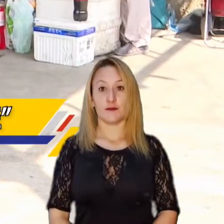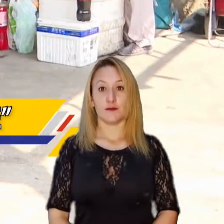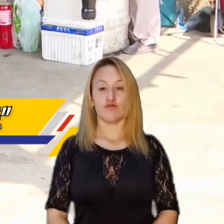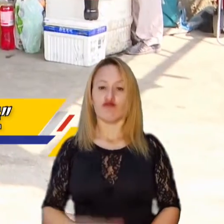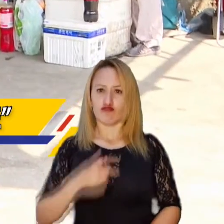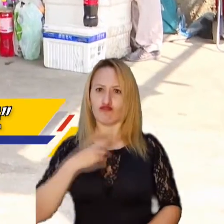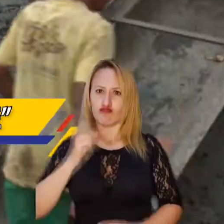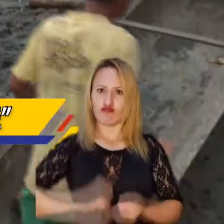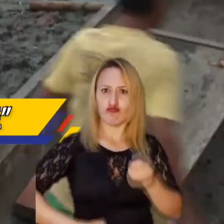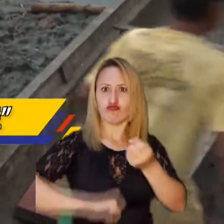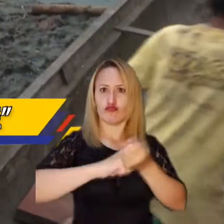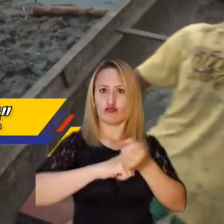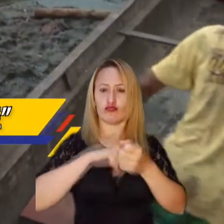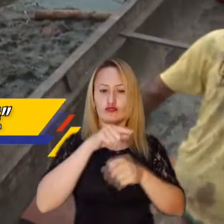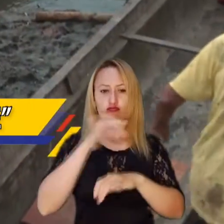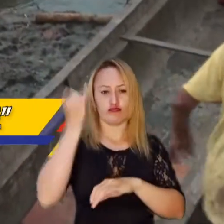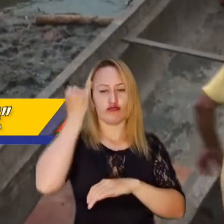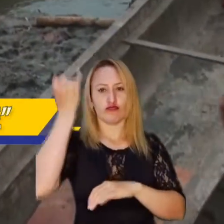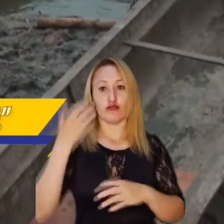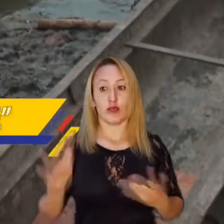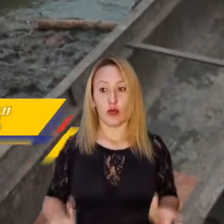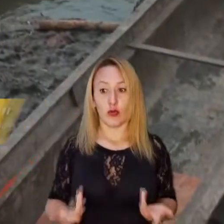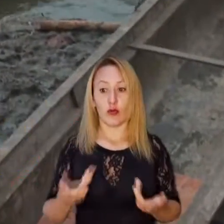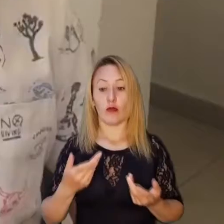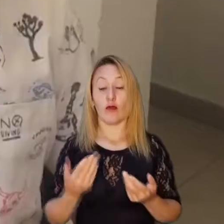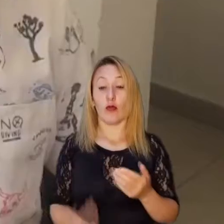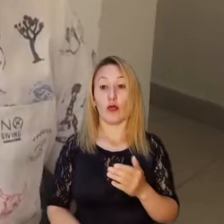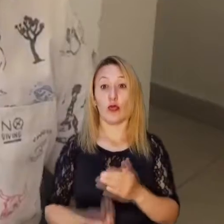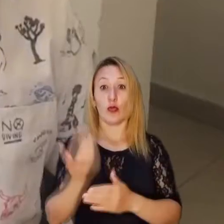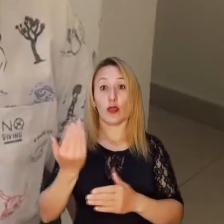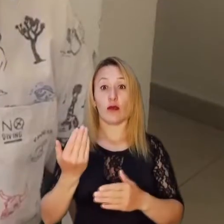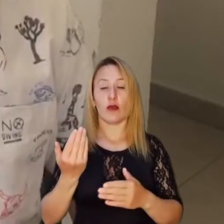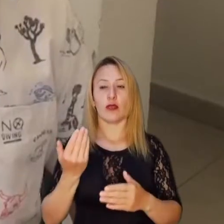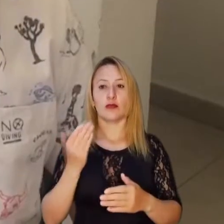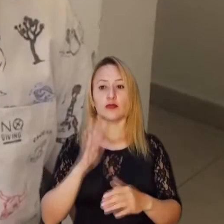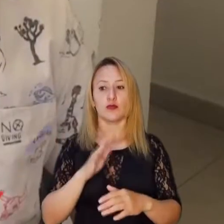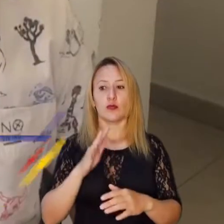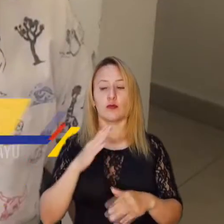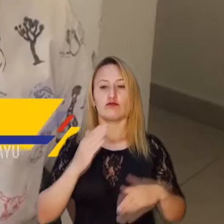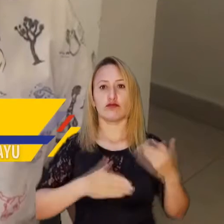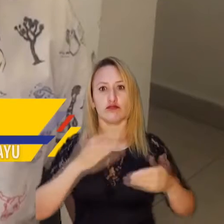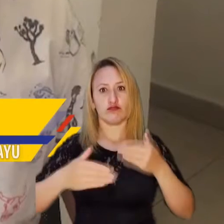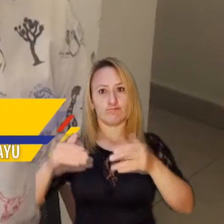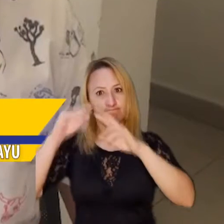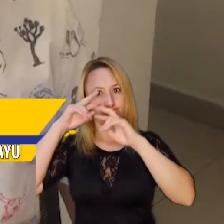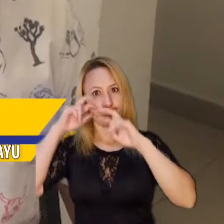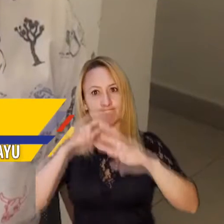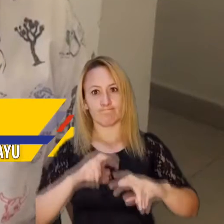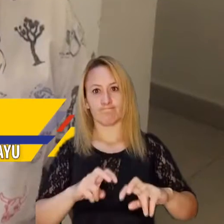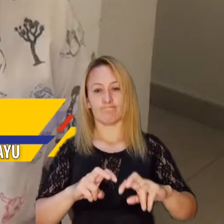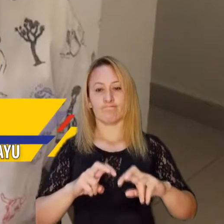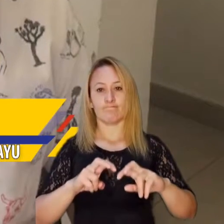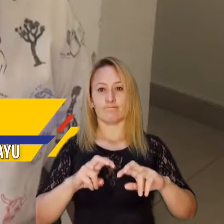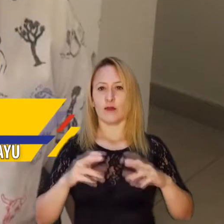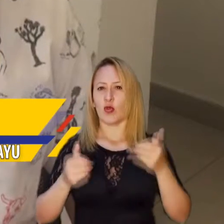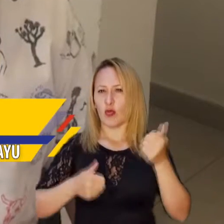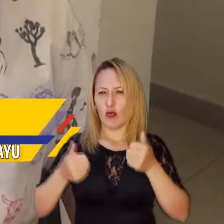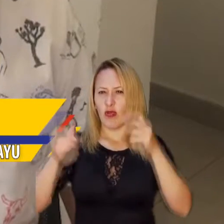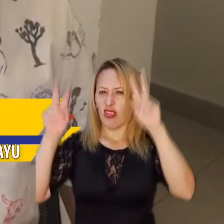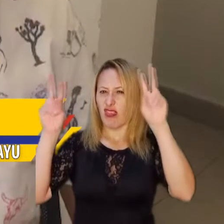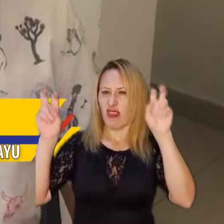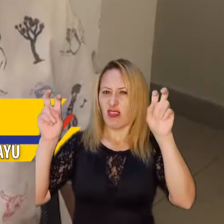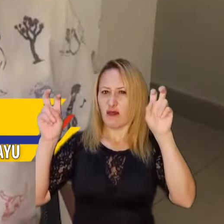sino por los defensores de derechos humanos en Colombia. Estoy apoyando las iniciativas que sean